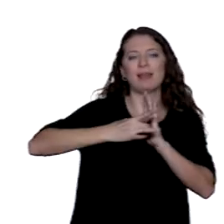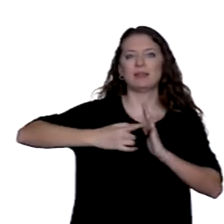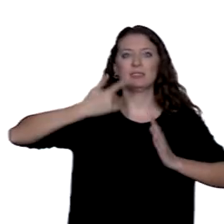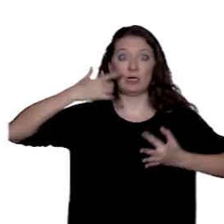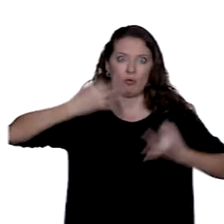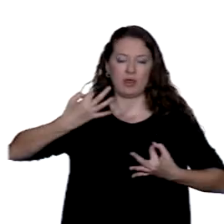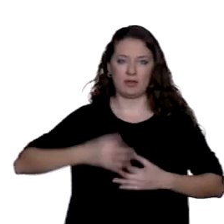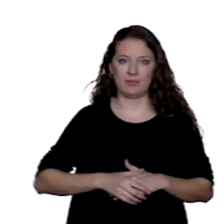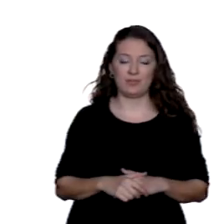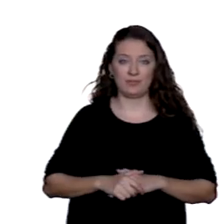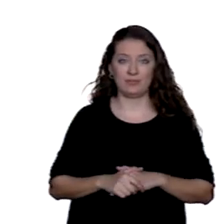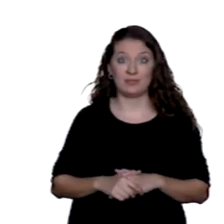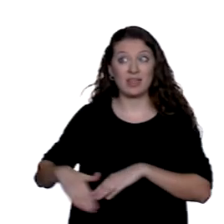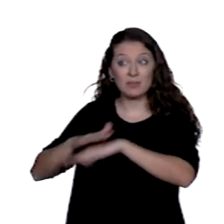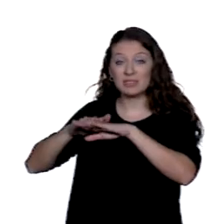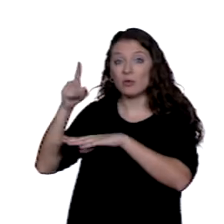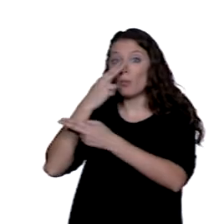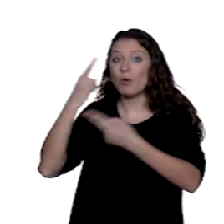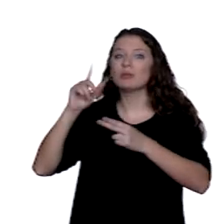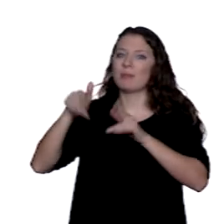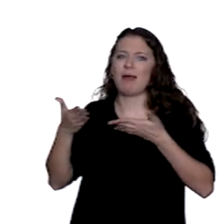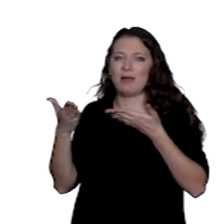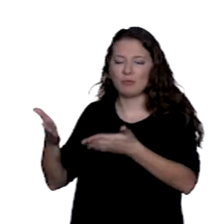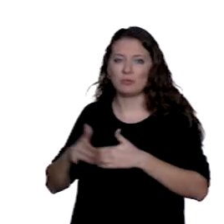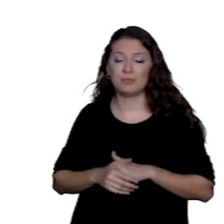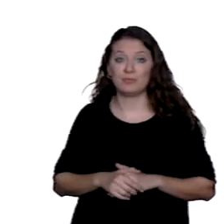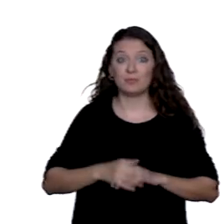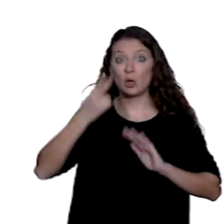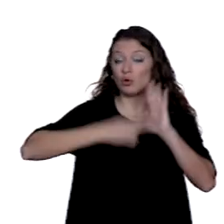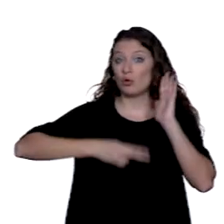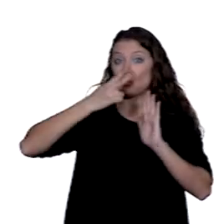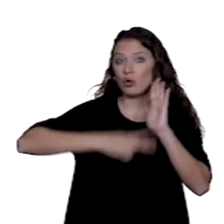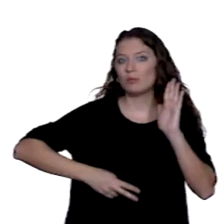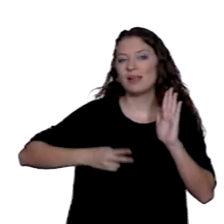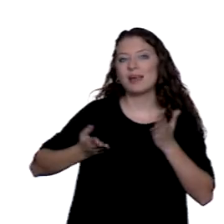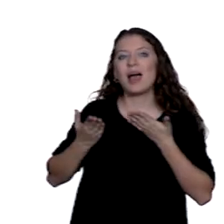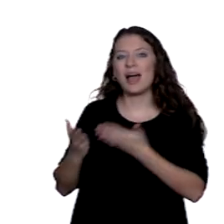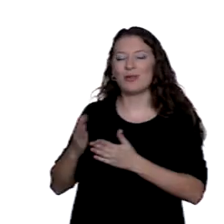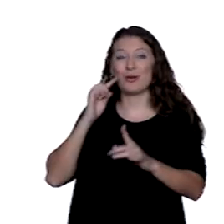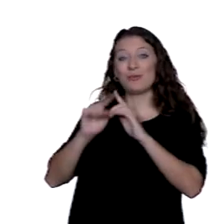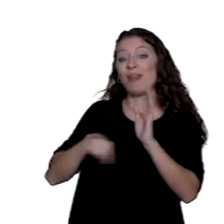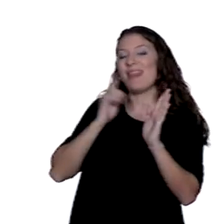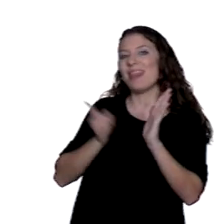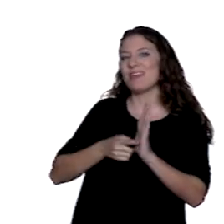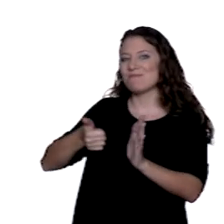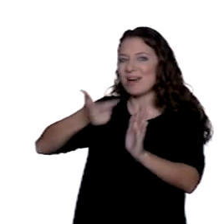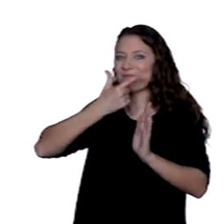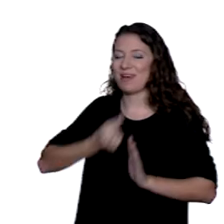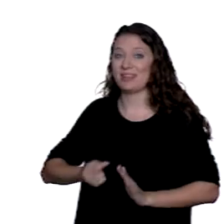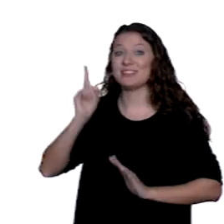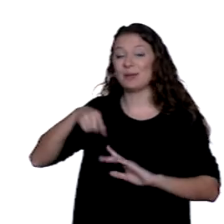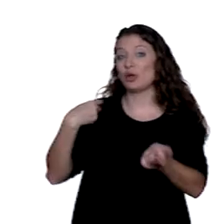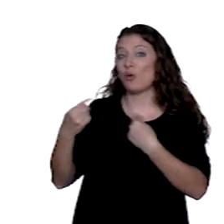la administración pública también le ayuda. Las normas ayudan a simplificar la legislación y las compras